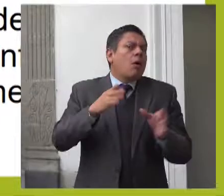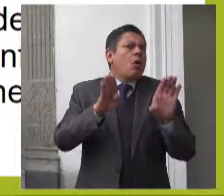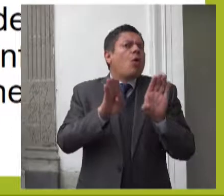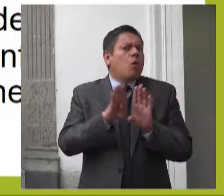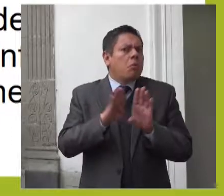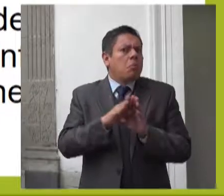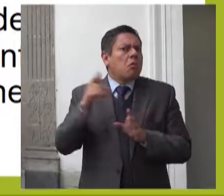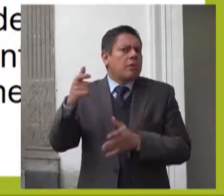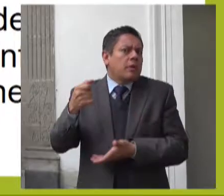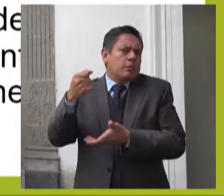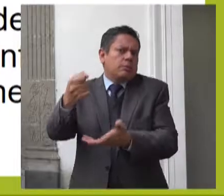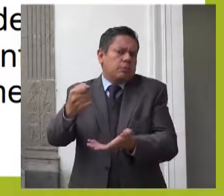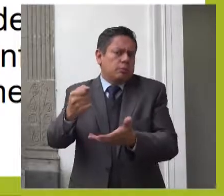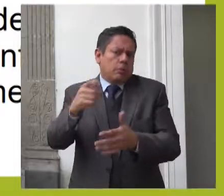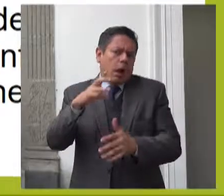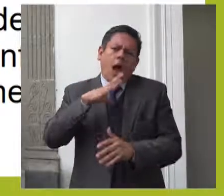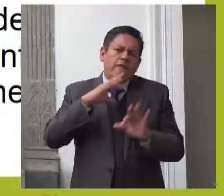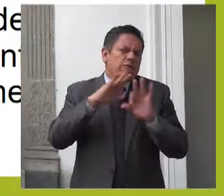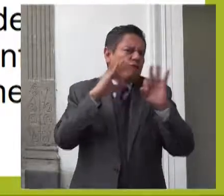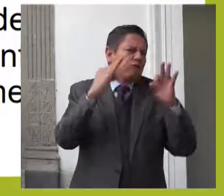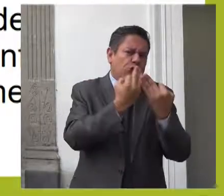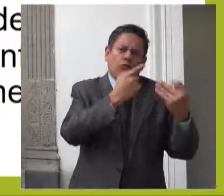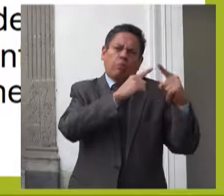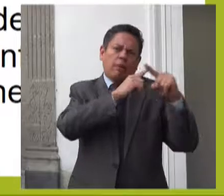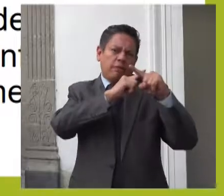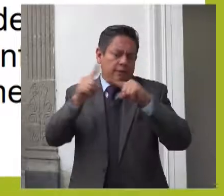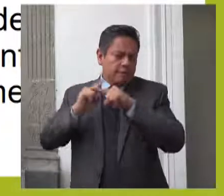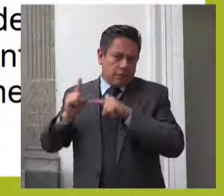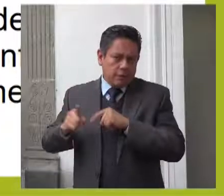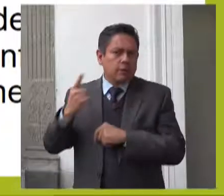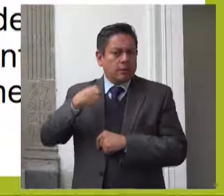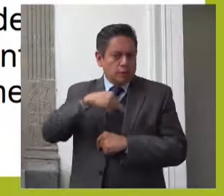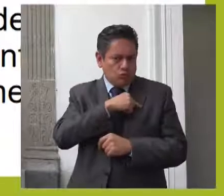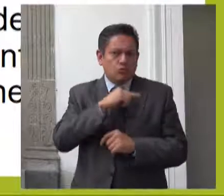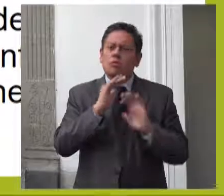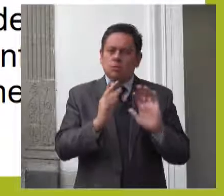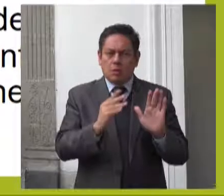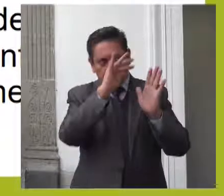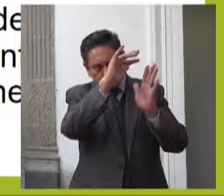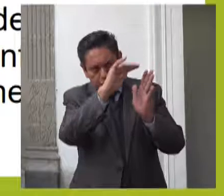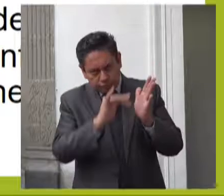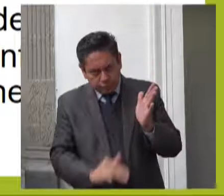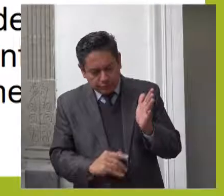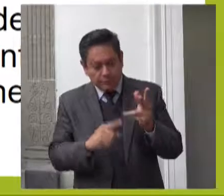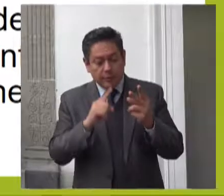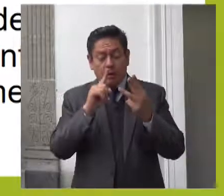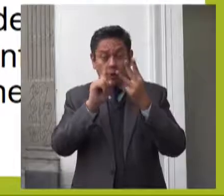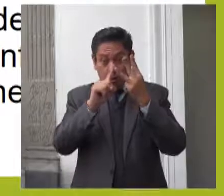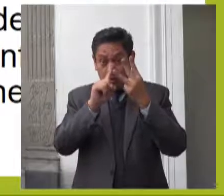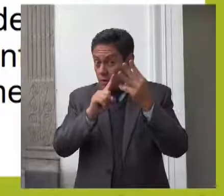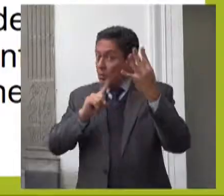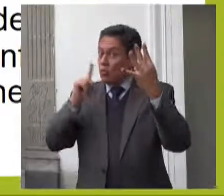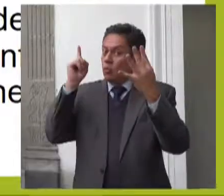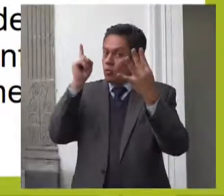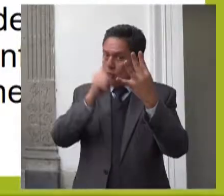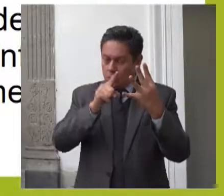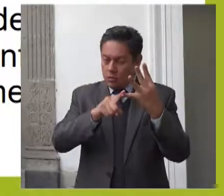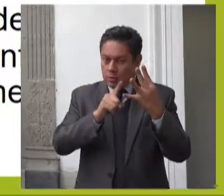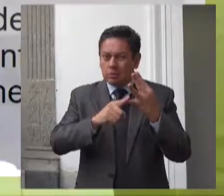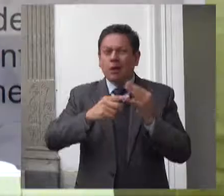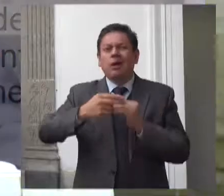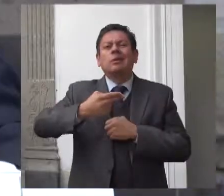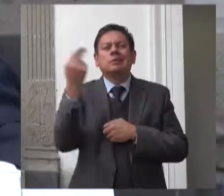que en su caso se podrían utilizar también generar las acciones que resulten necesarias